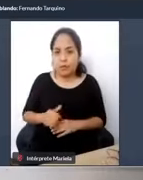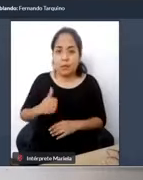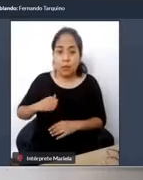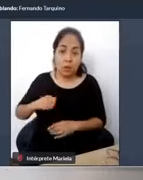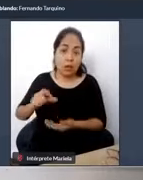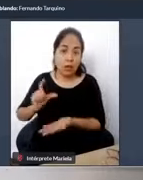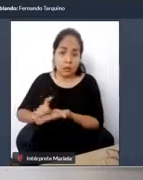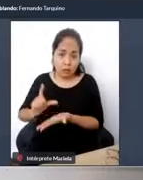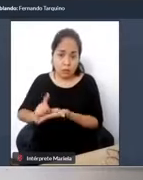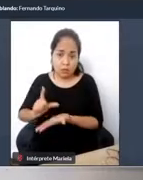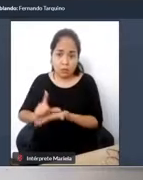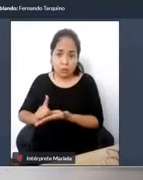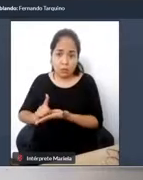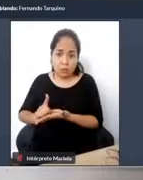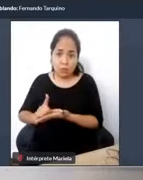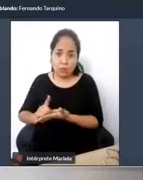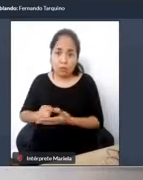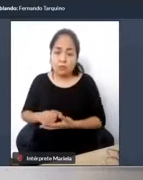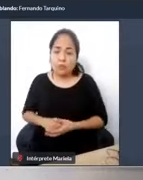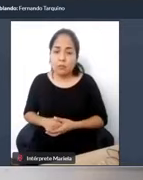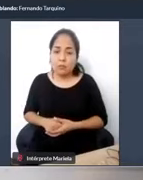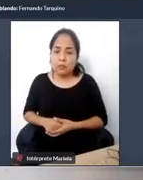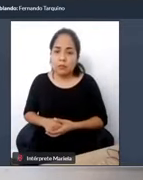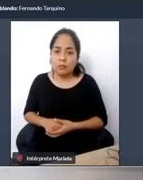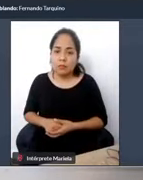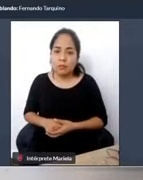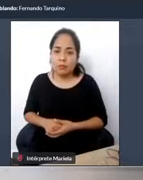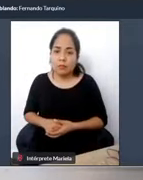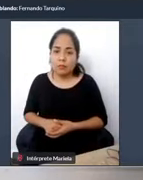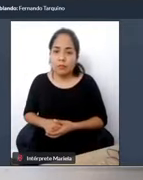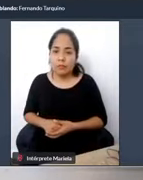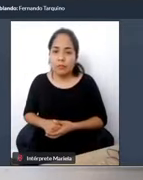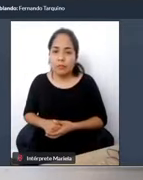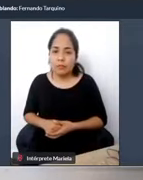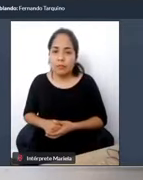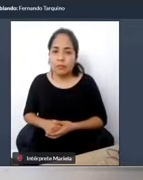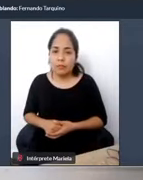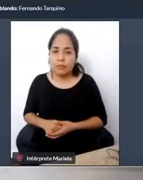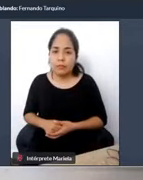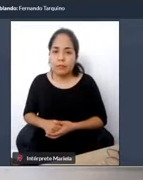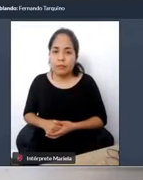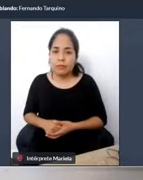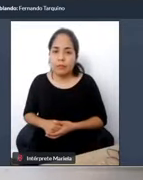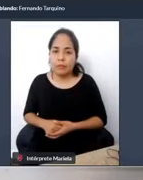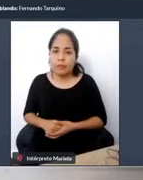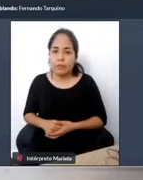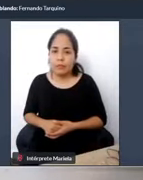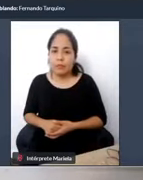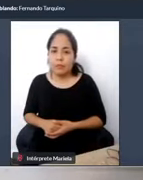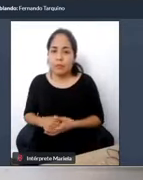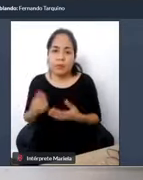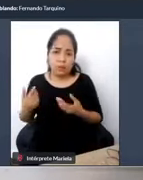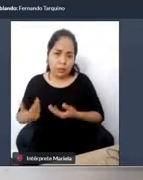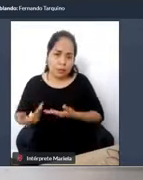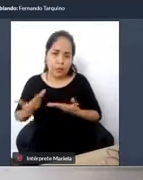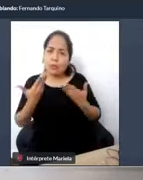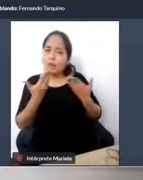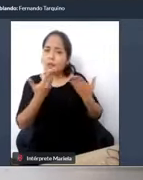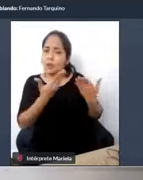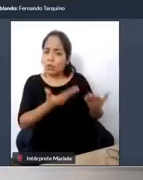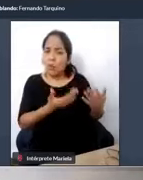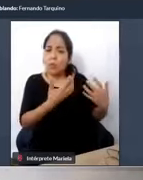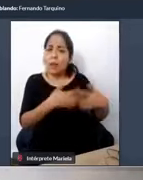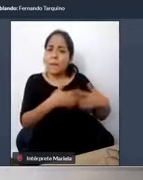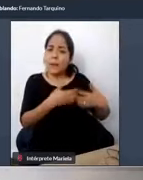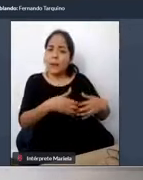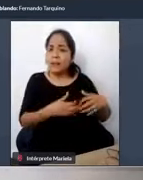Municipalidad entregó la adquisición de la Central de Control de Tráfico a una empresa también privada, un